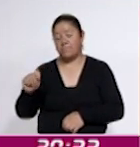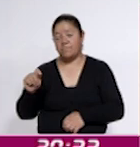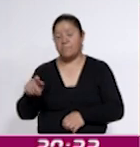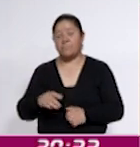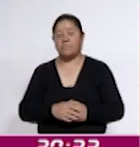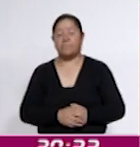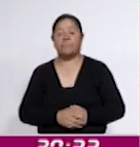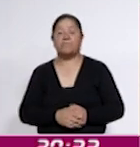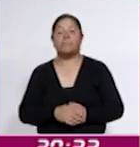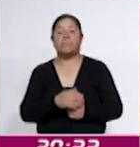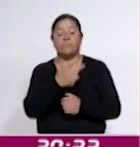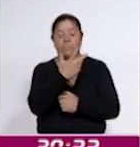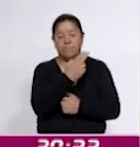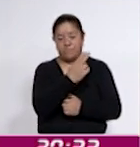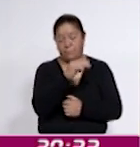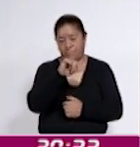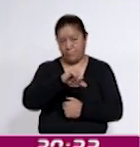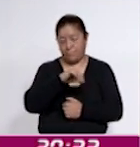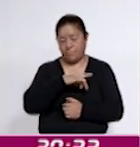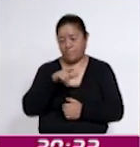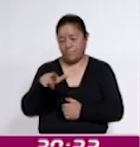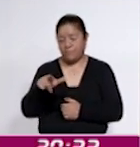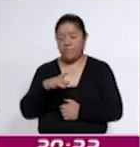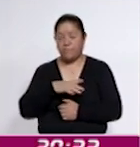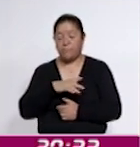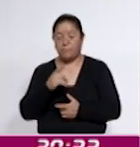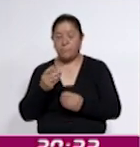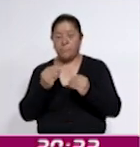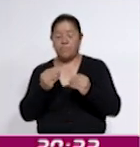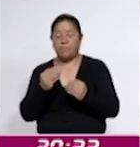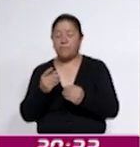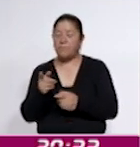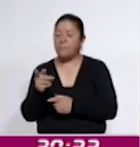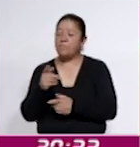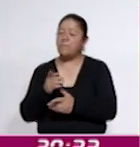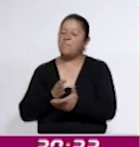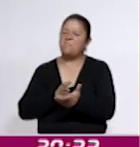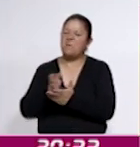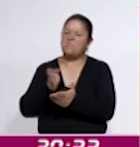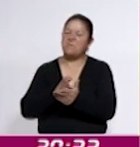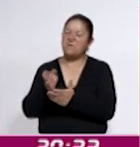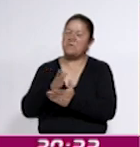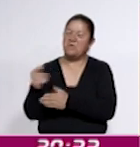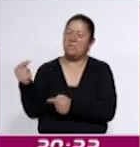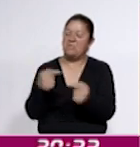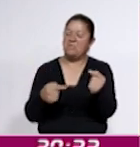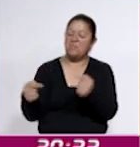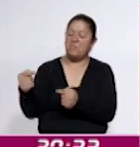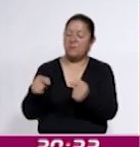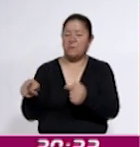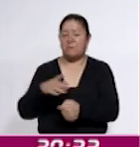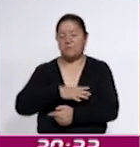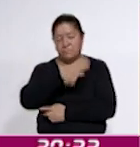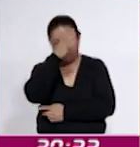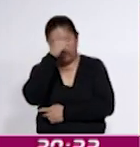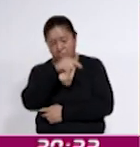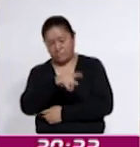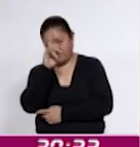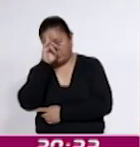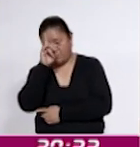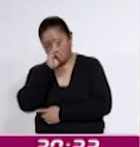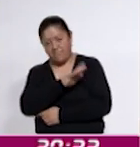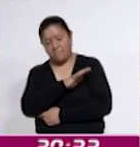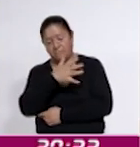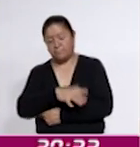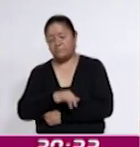8 de noviembre, el Pleno atendió varios medios de impugnación, entre los que destacan la confirmación del acuerdo del Consejo General del